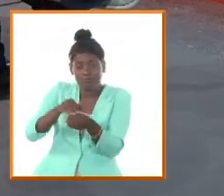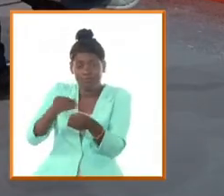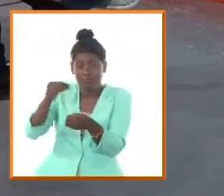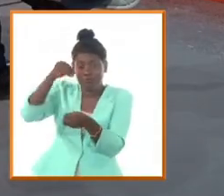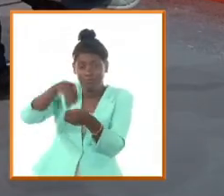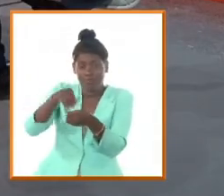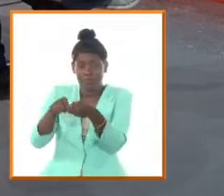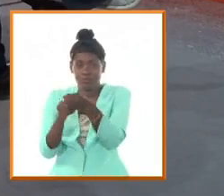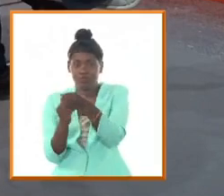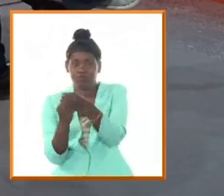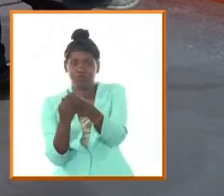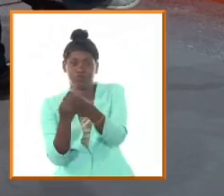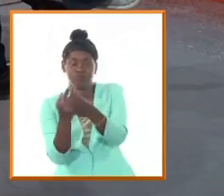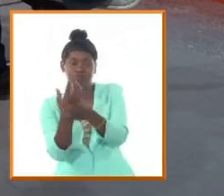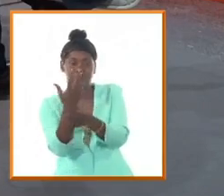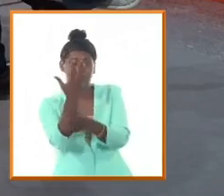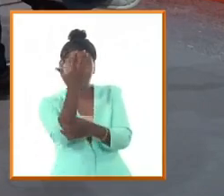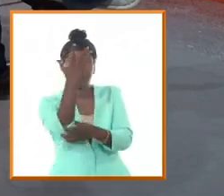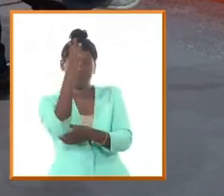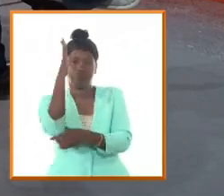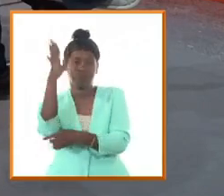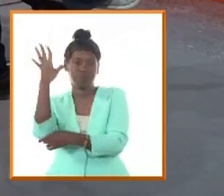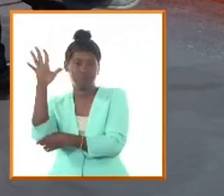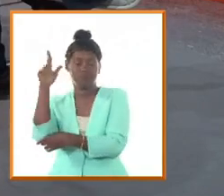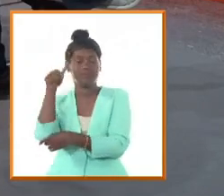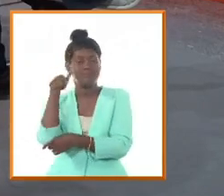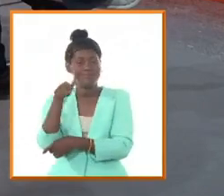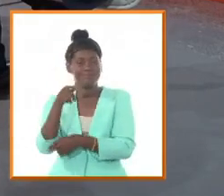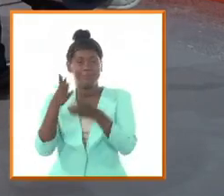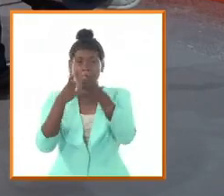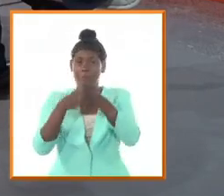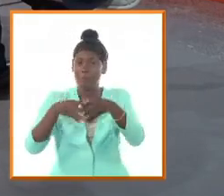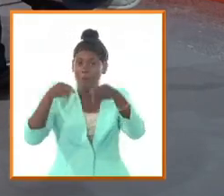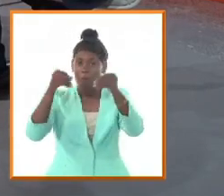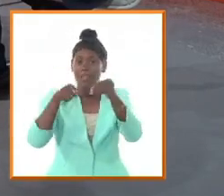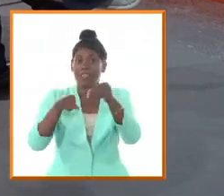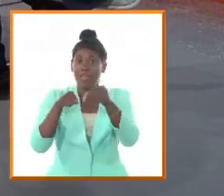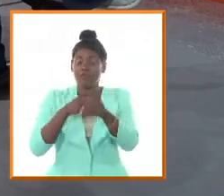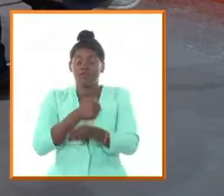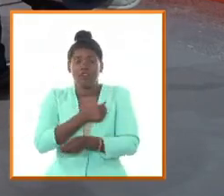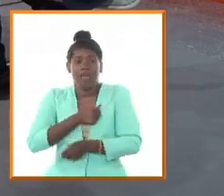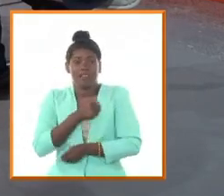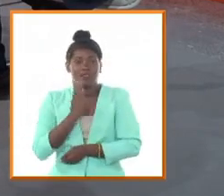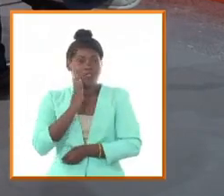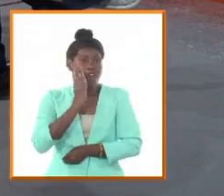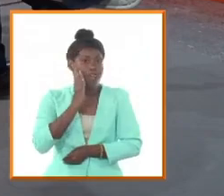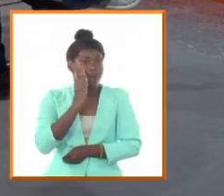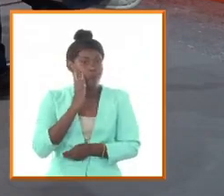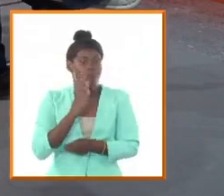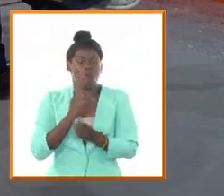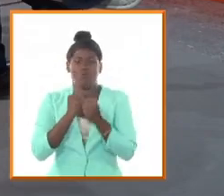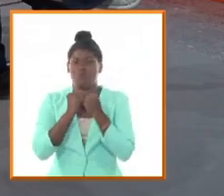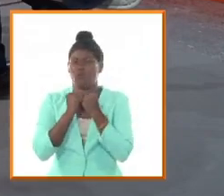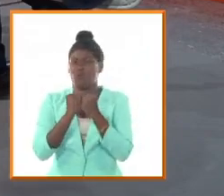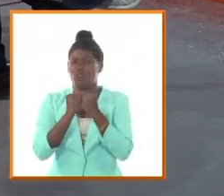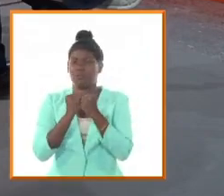resume ese amor indestructible ese amor inmortal ese amor